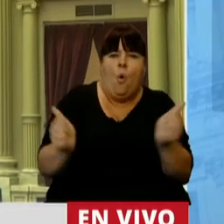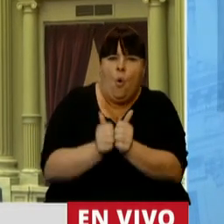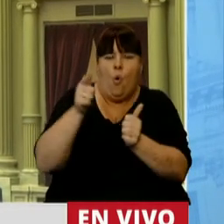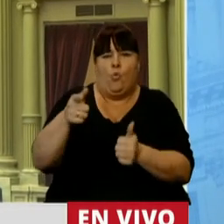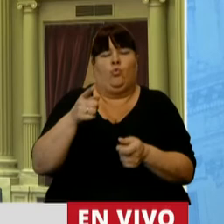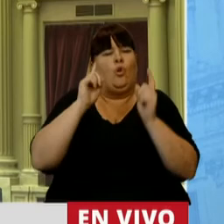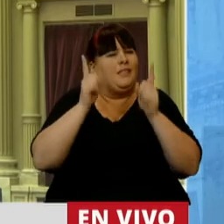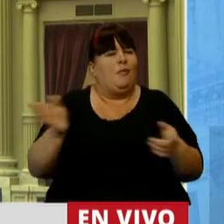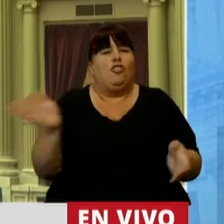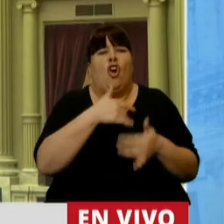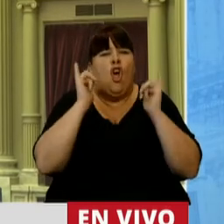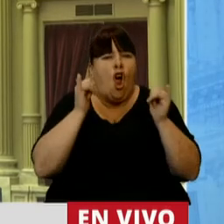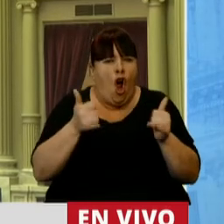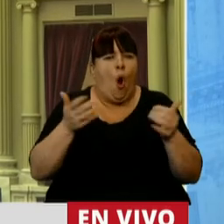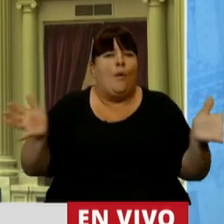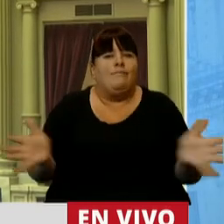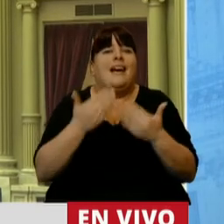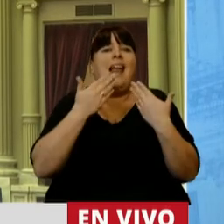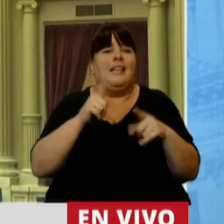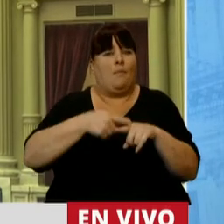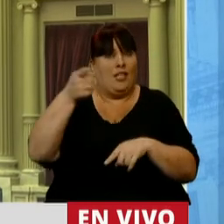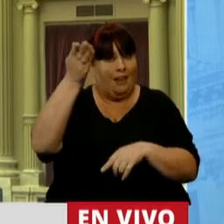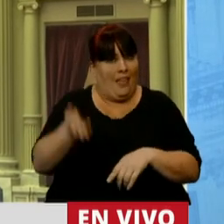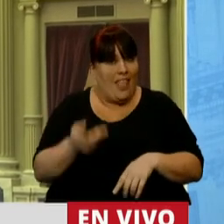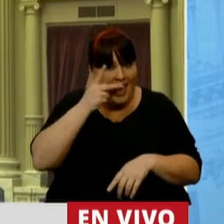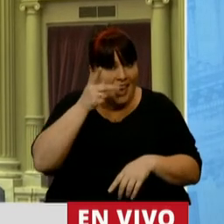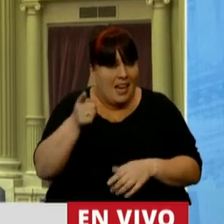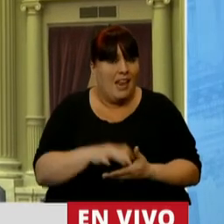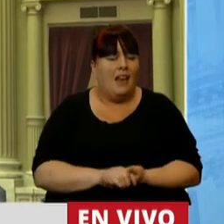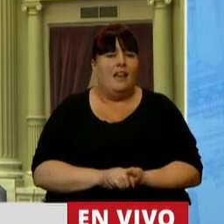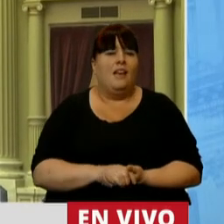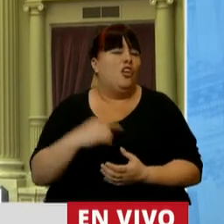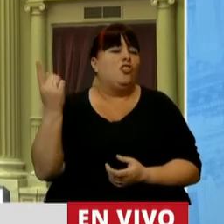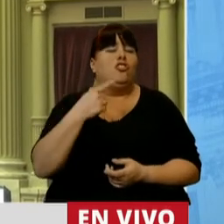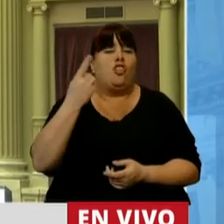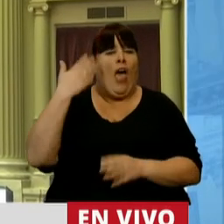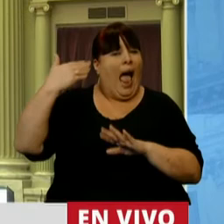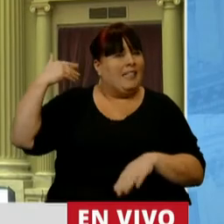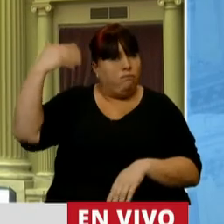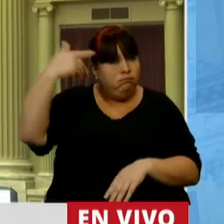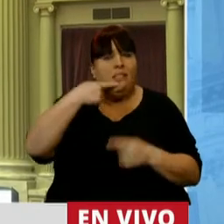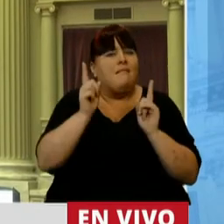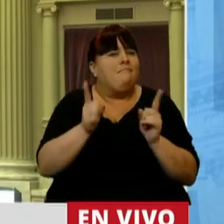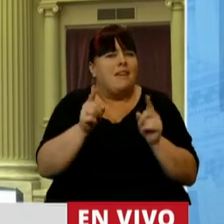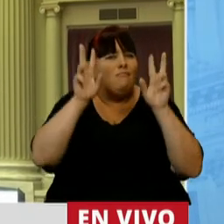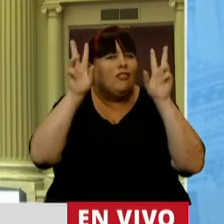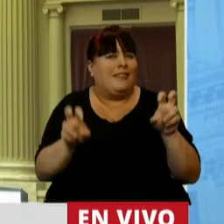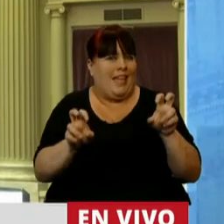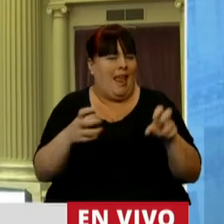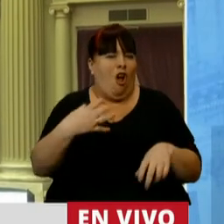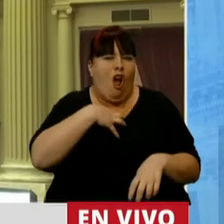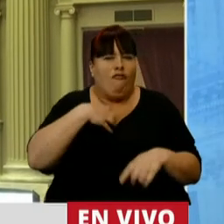lado y todos los jóvenes que acercó a la política con esto de lo que todos quienes me precedieron aluden a esta